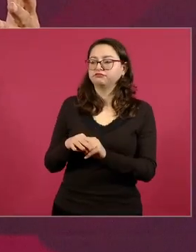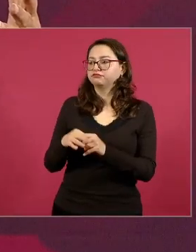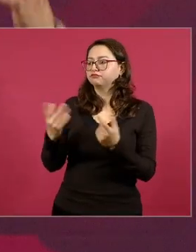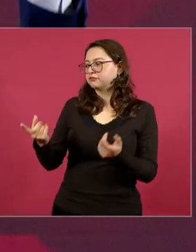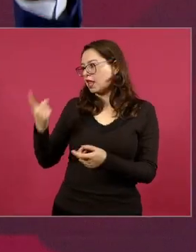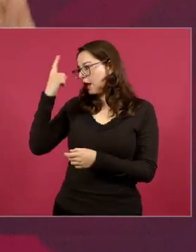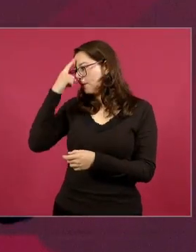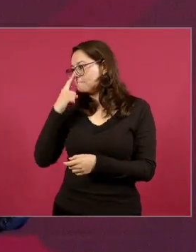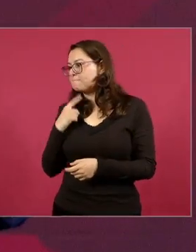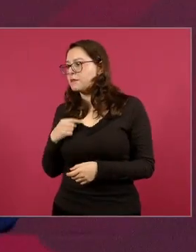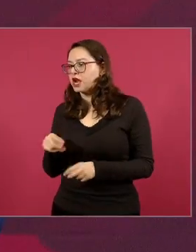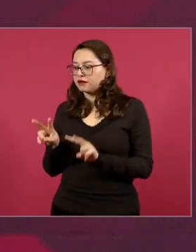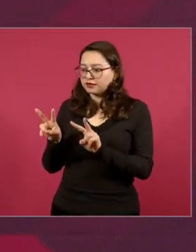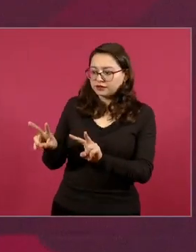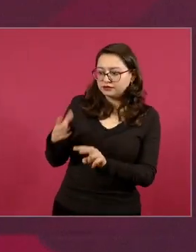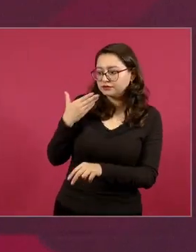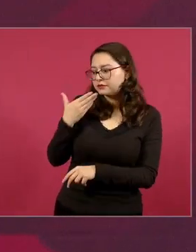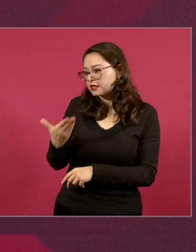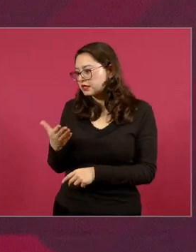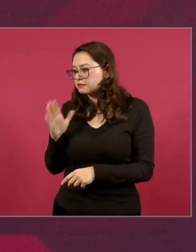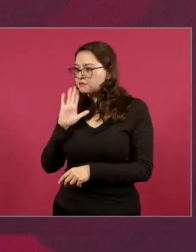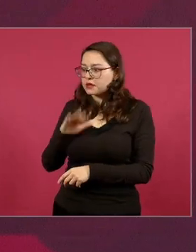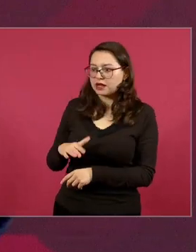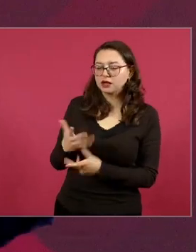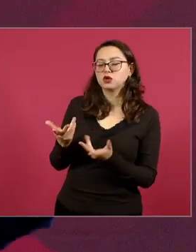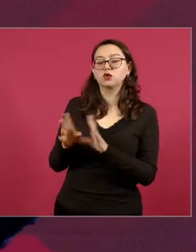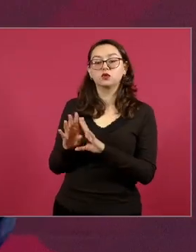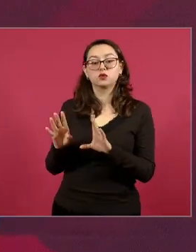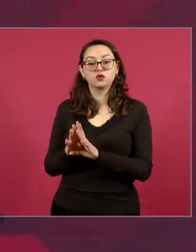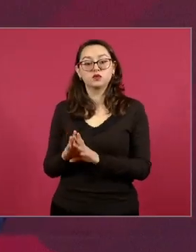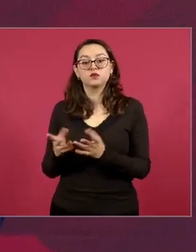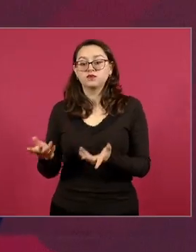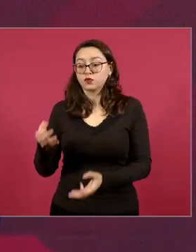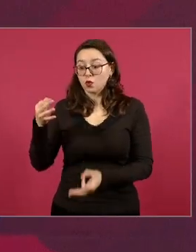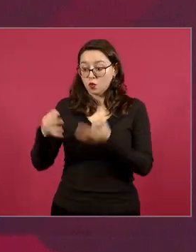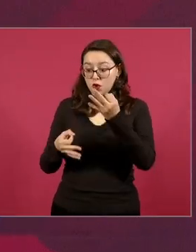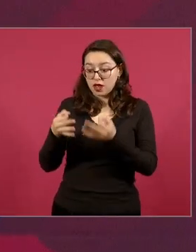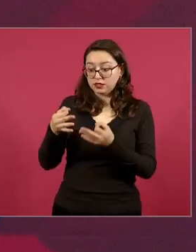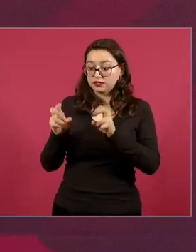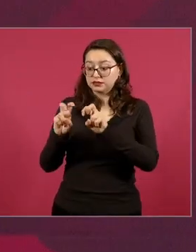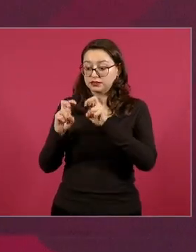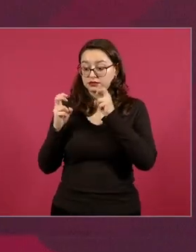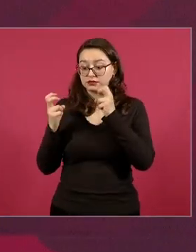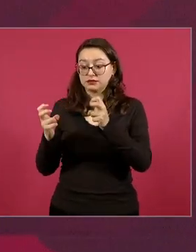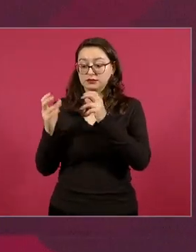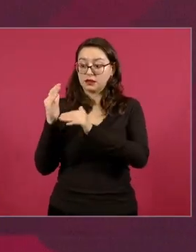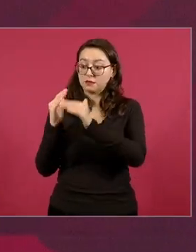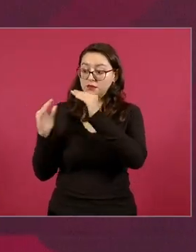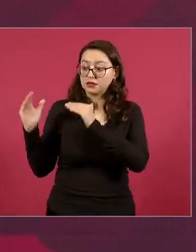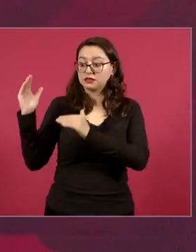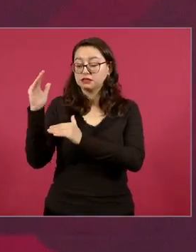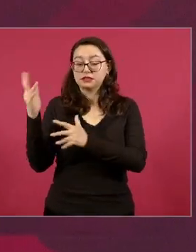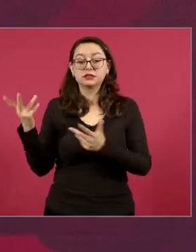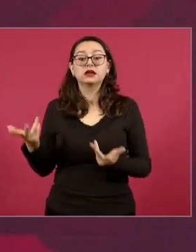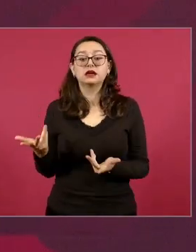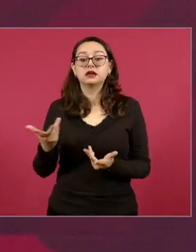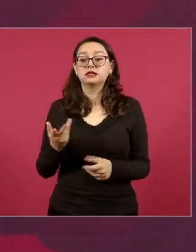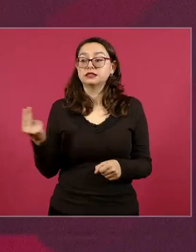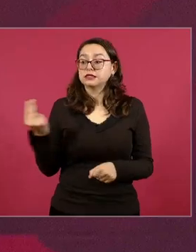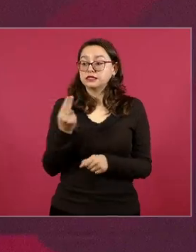con claridad los requisitos ¿qué se necesita para ser un juez aparte de ser abogado?